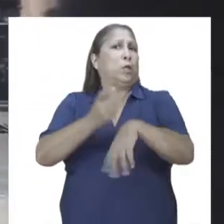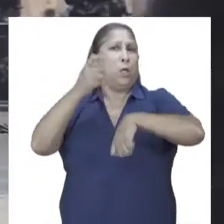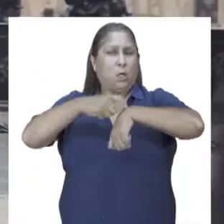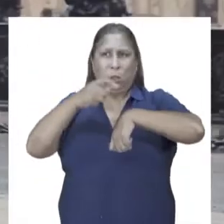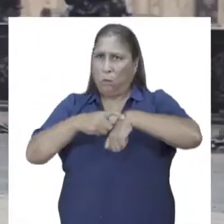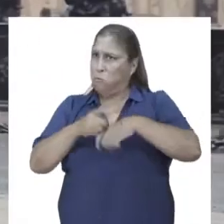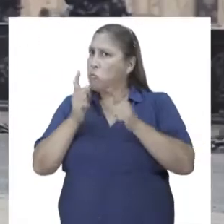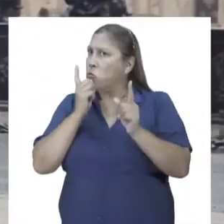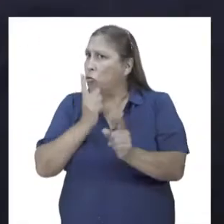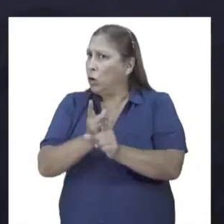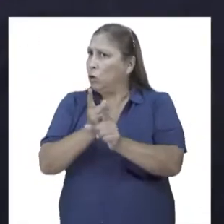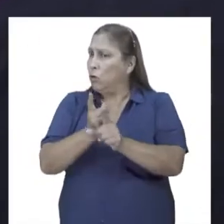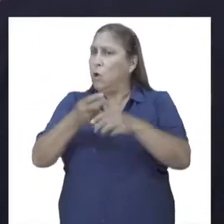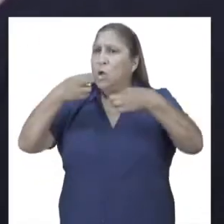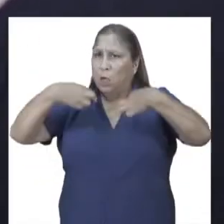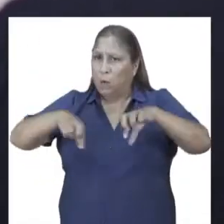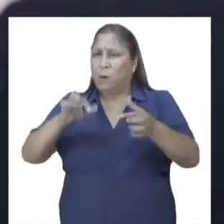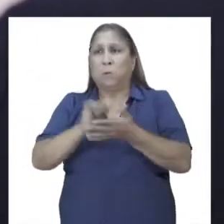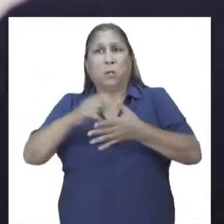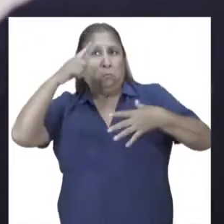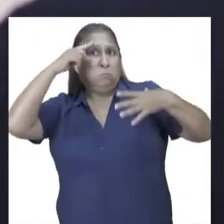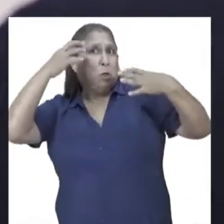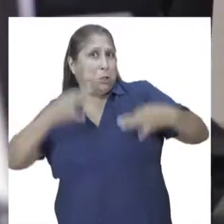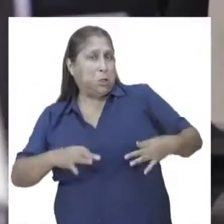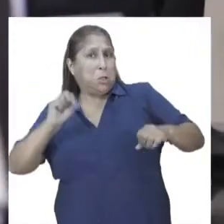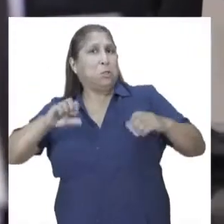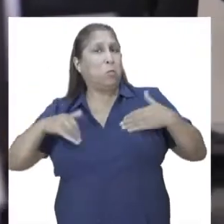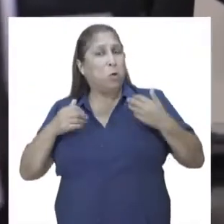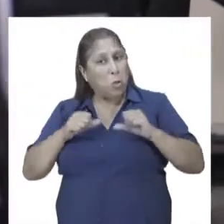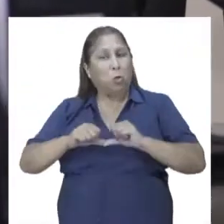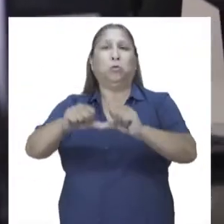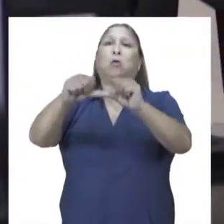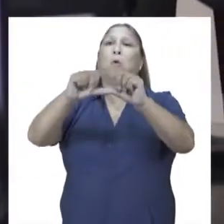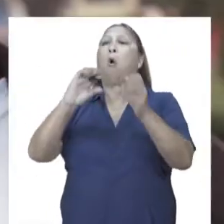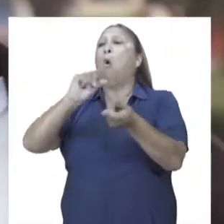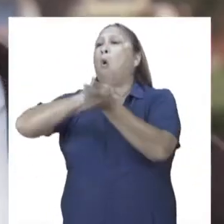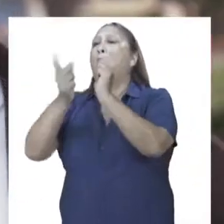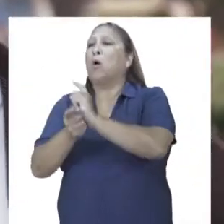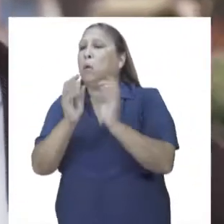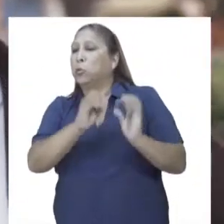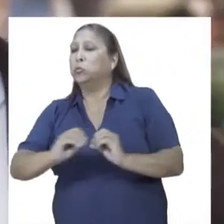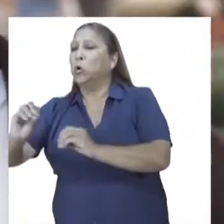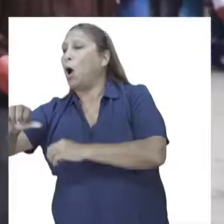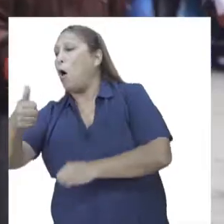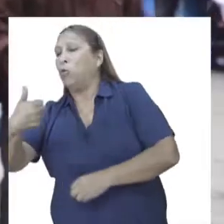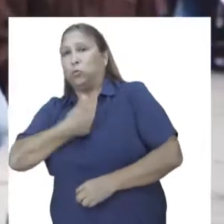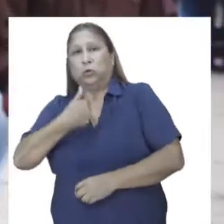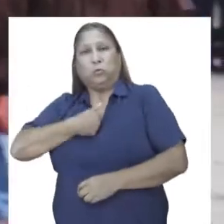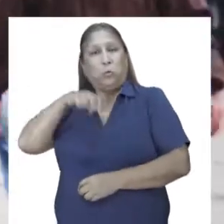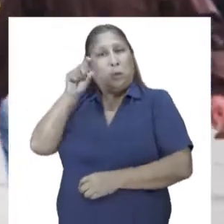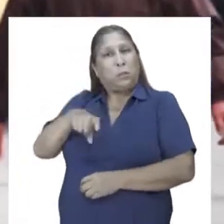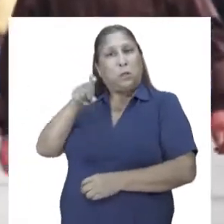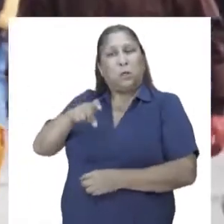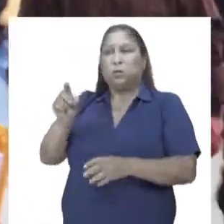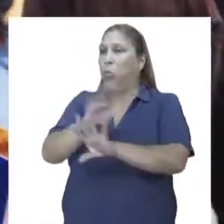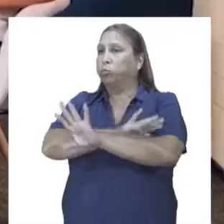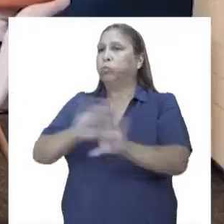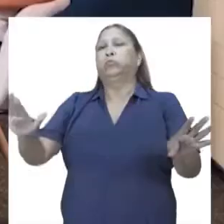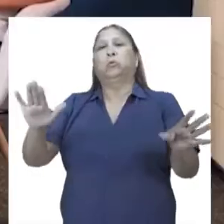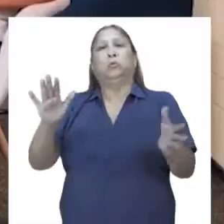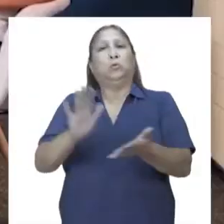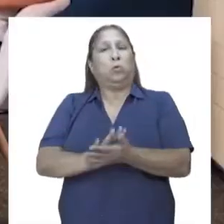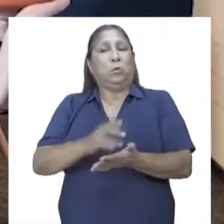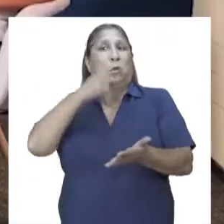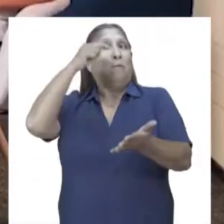oportuno que le permita decidir si permanece con el servicio contratado, lo varía a uno que se ajuste sus necesidades o cancele el contrato.